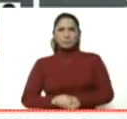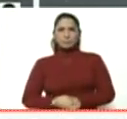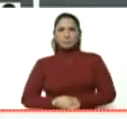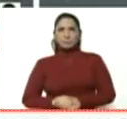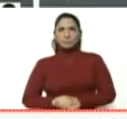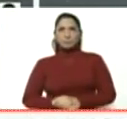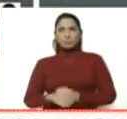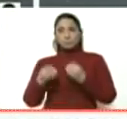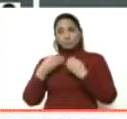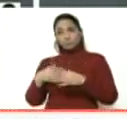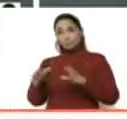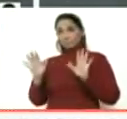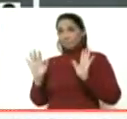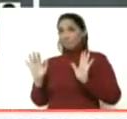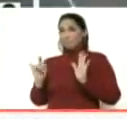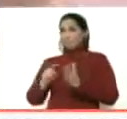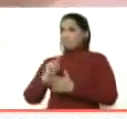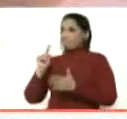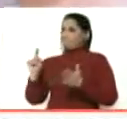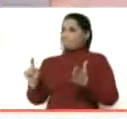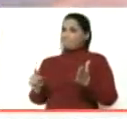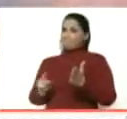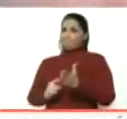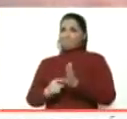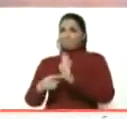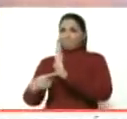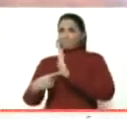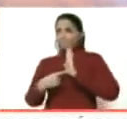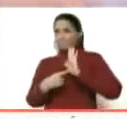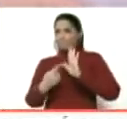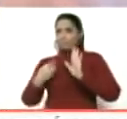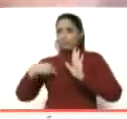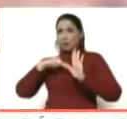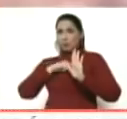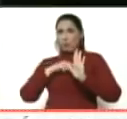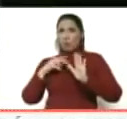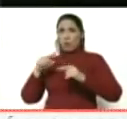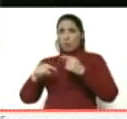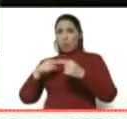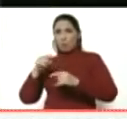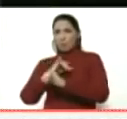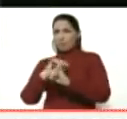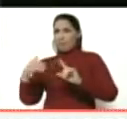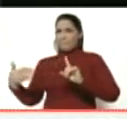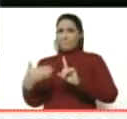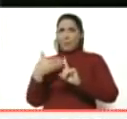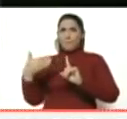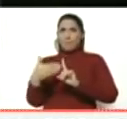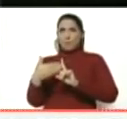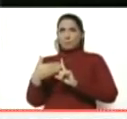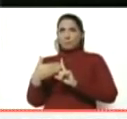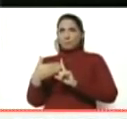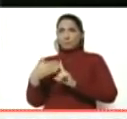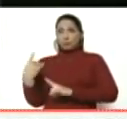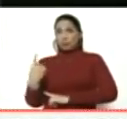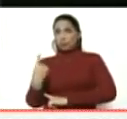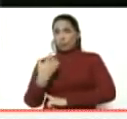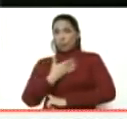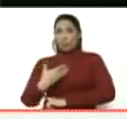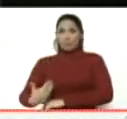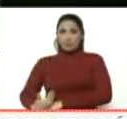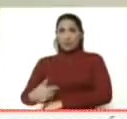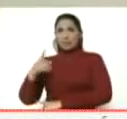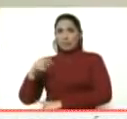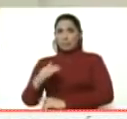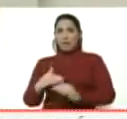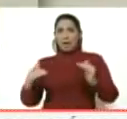Bueno, es absoluto, total, pleno. Nosotros, después del atentado, no solo al presidente, sino al alto